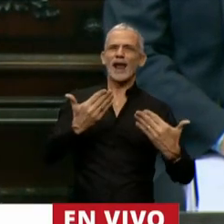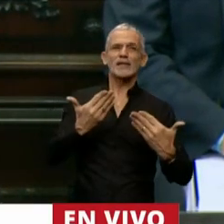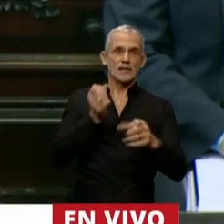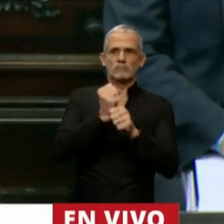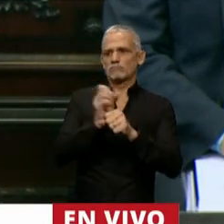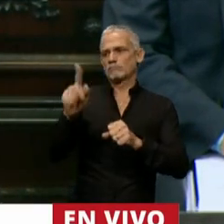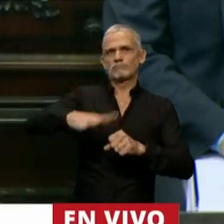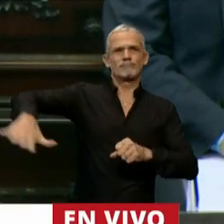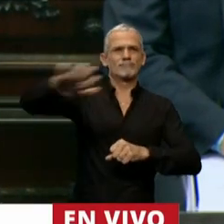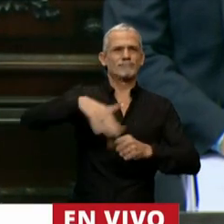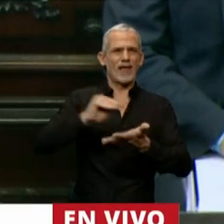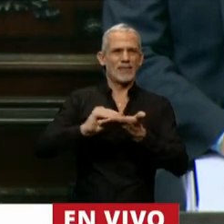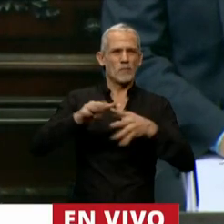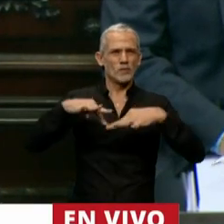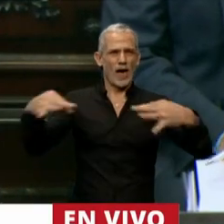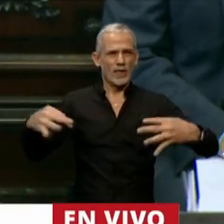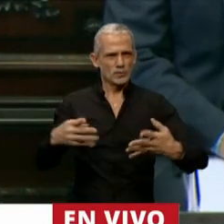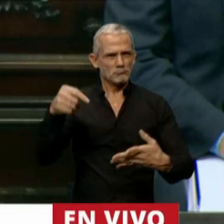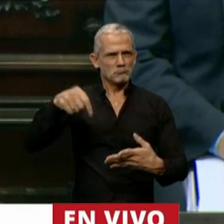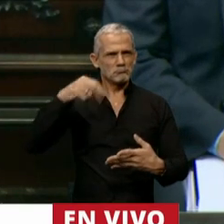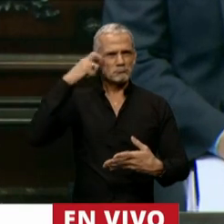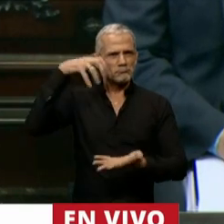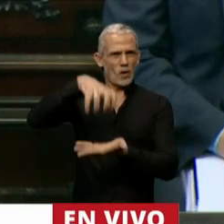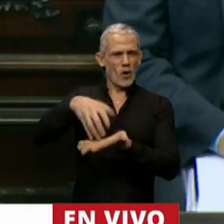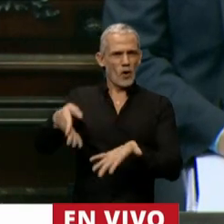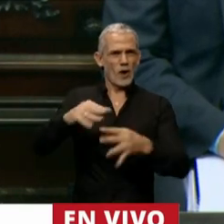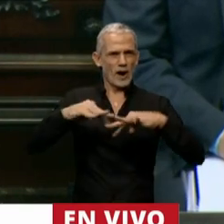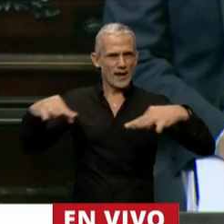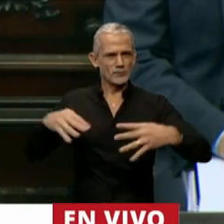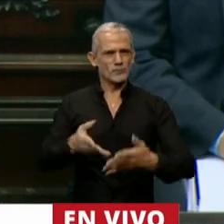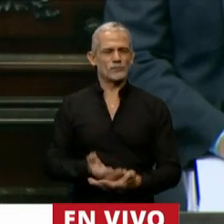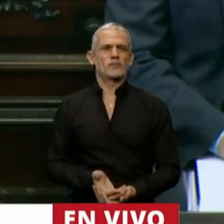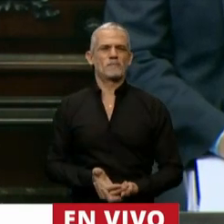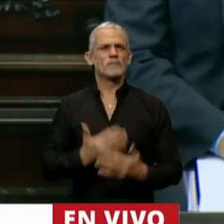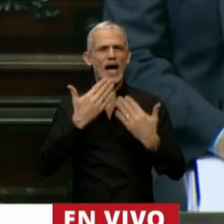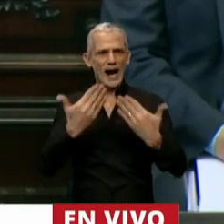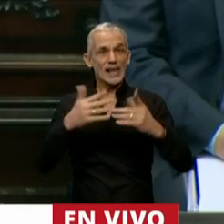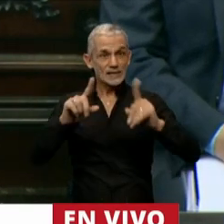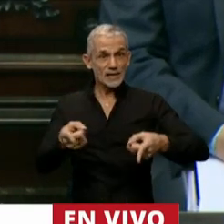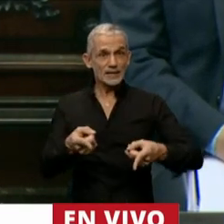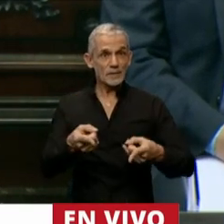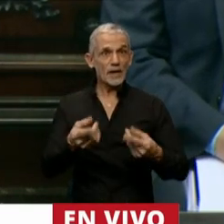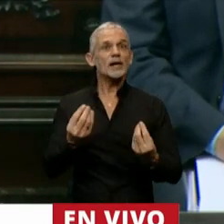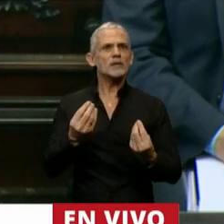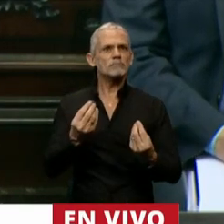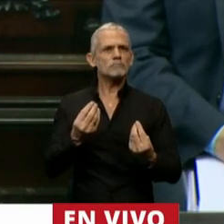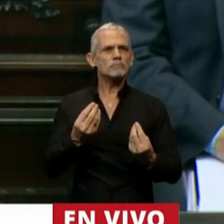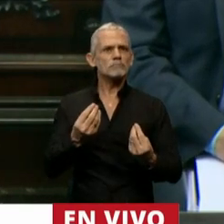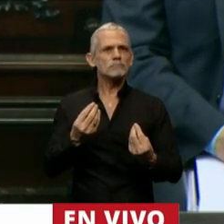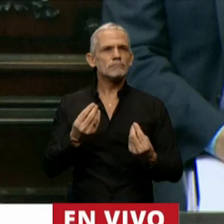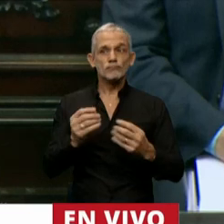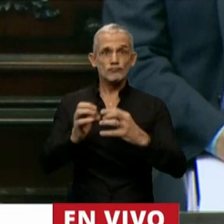tarea legislativa que se viene dando y brindando en esta casa. Quiero agradecer también el tratamiento que se le dio